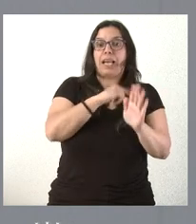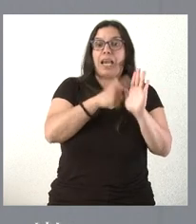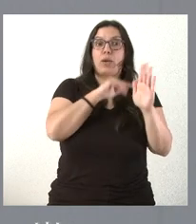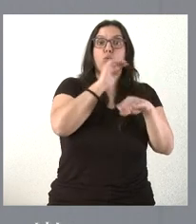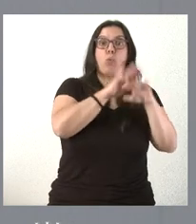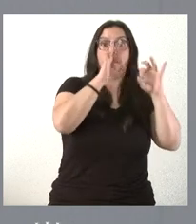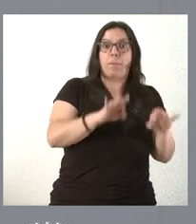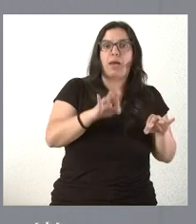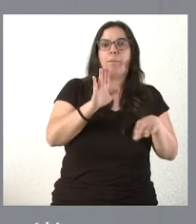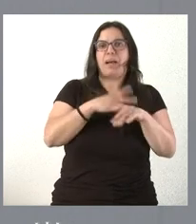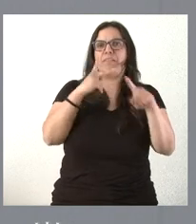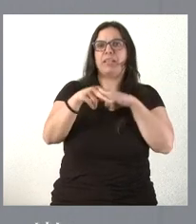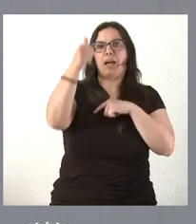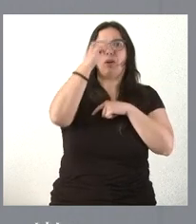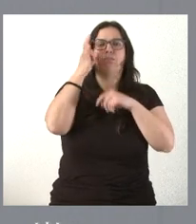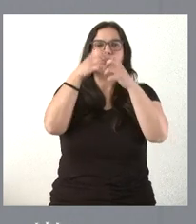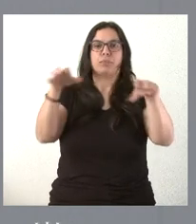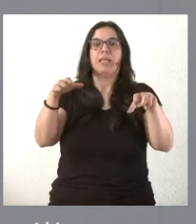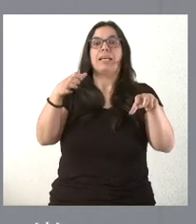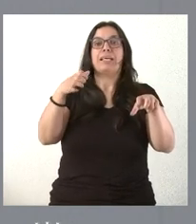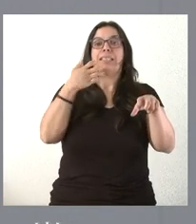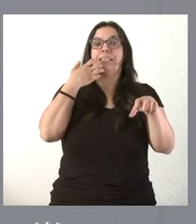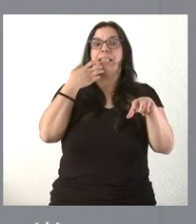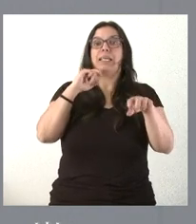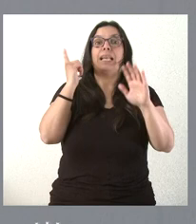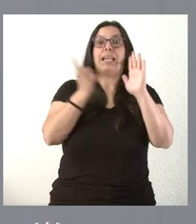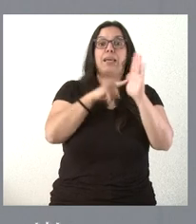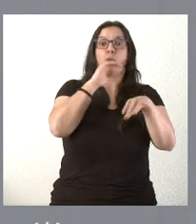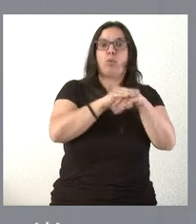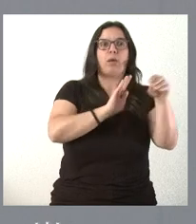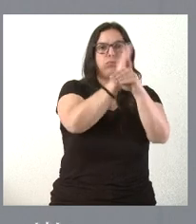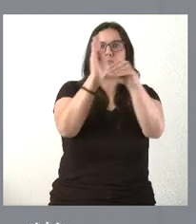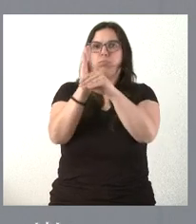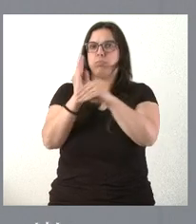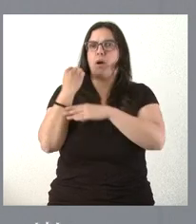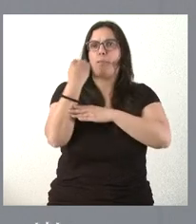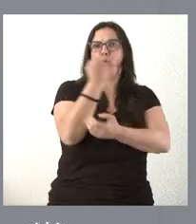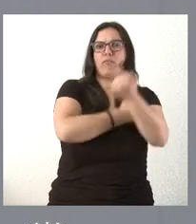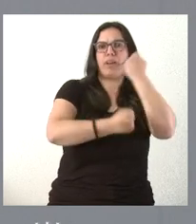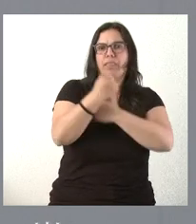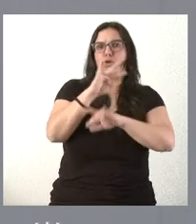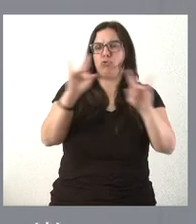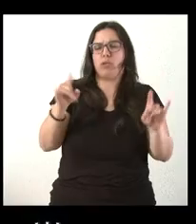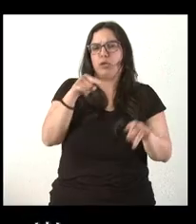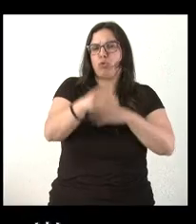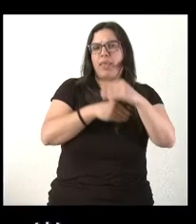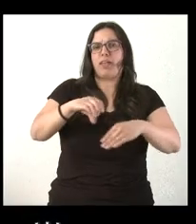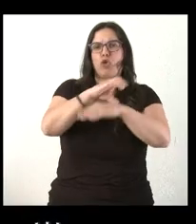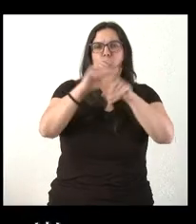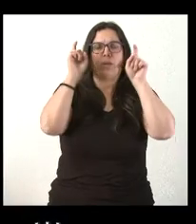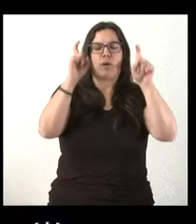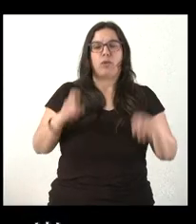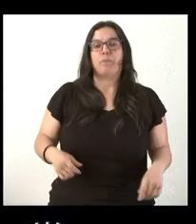segregación para el apoyo financiero. Y esa es la tarea que está haciendo la Consejería de Educación y que garantiza el efecto. ¿Quiere decir que